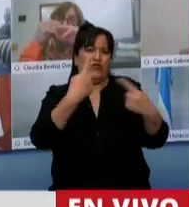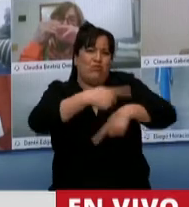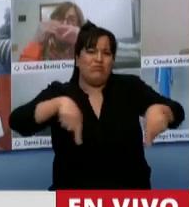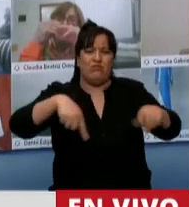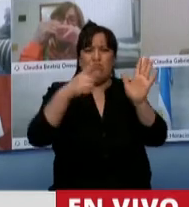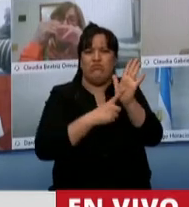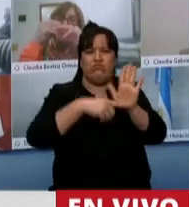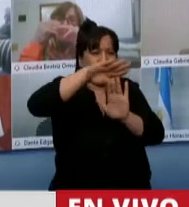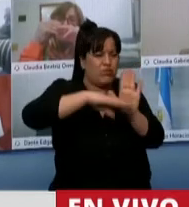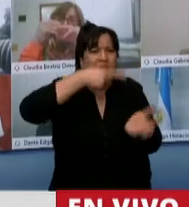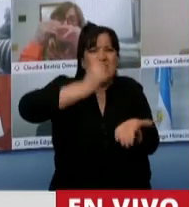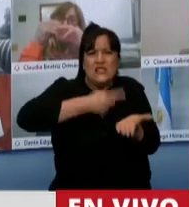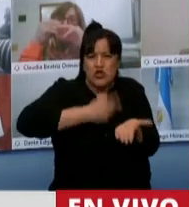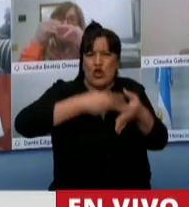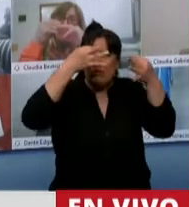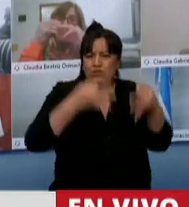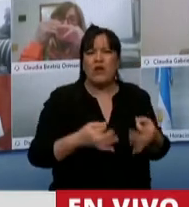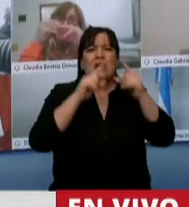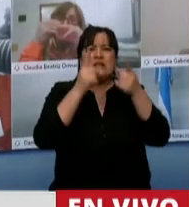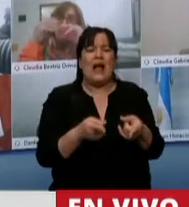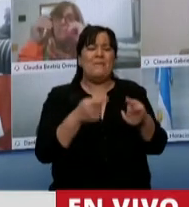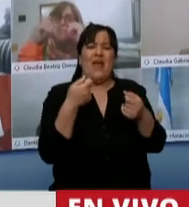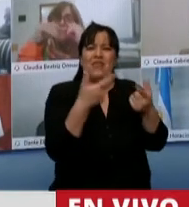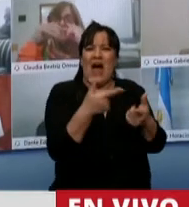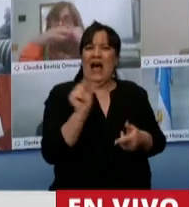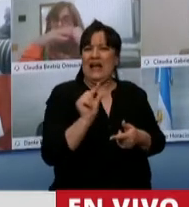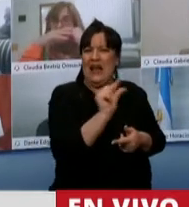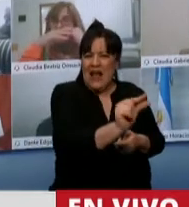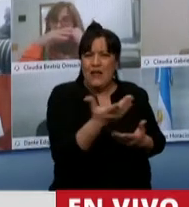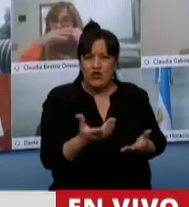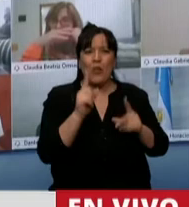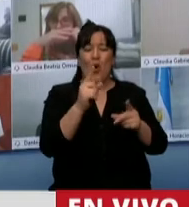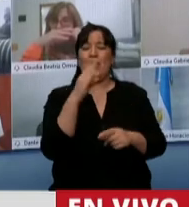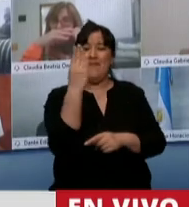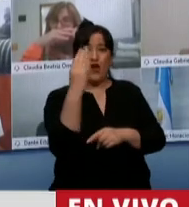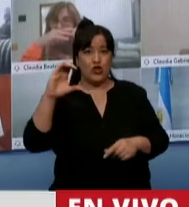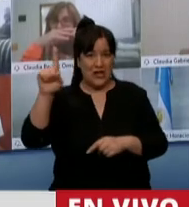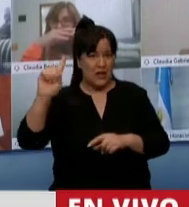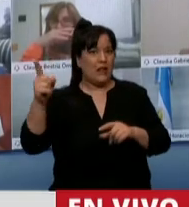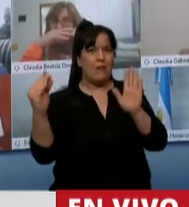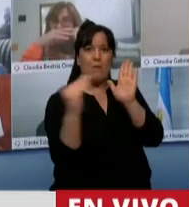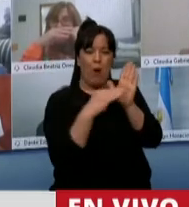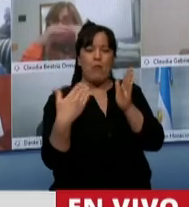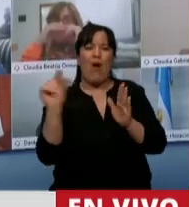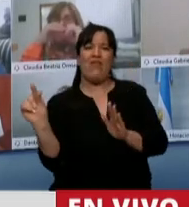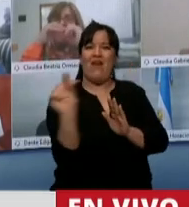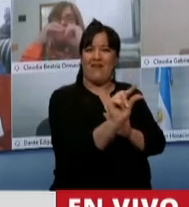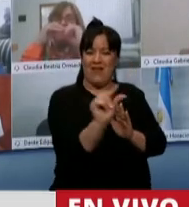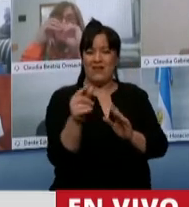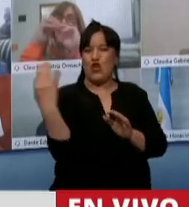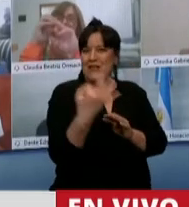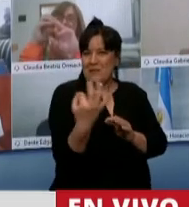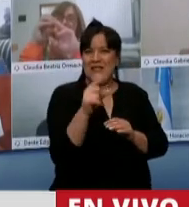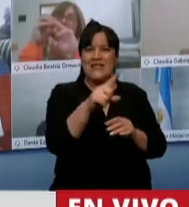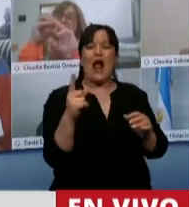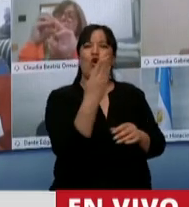concretas para el sector, líneas especiales de créditos porque se instruye al Banco Central a tener líneas especiales con el